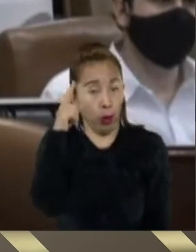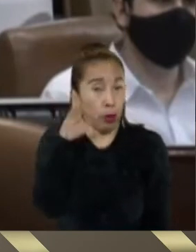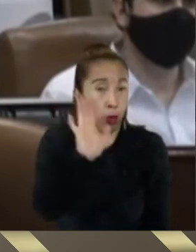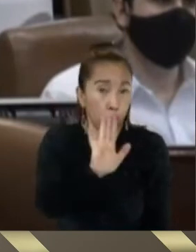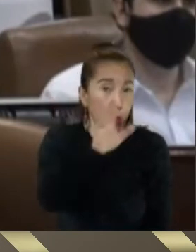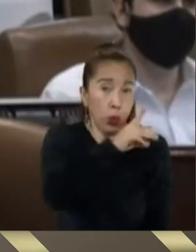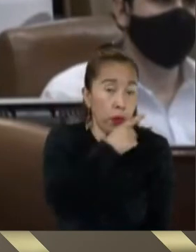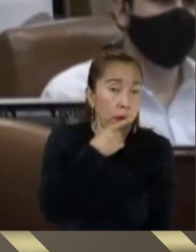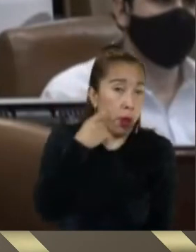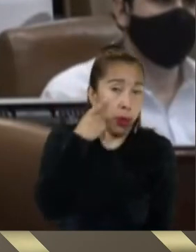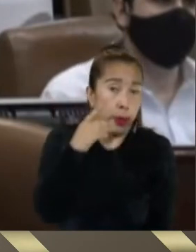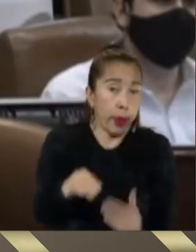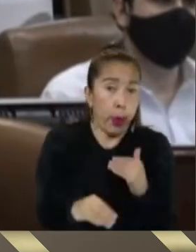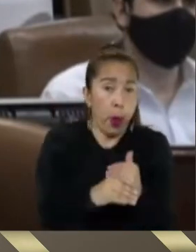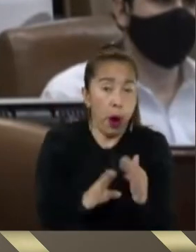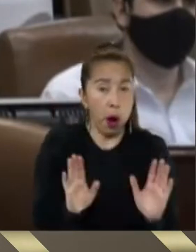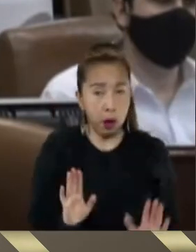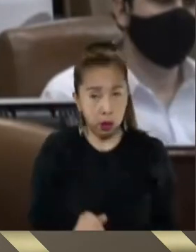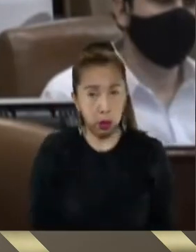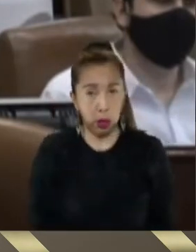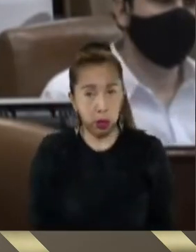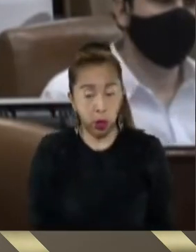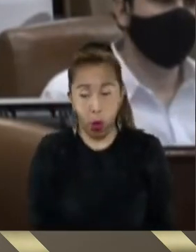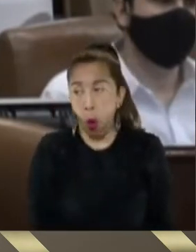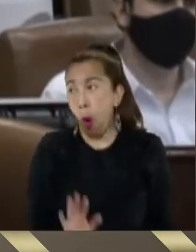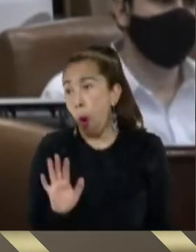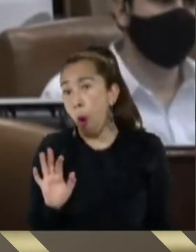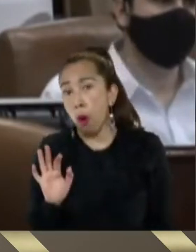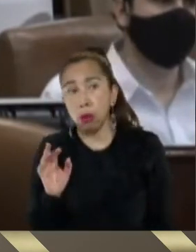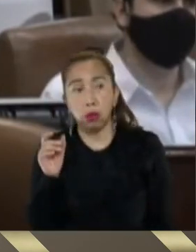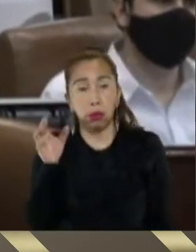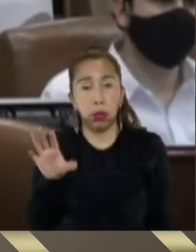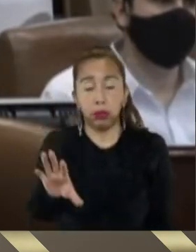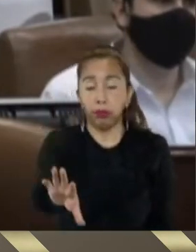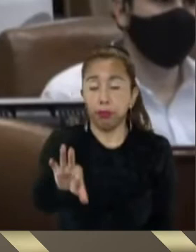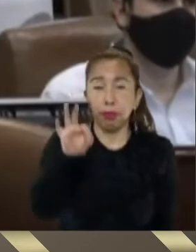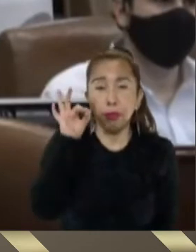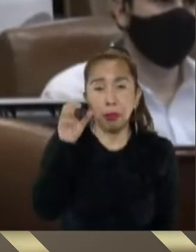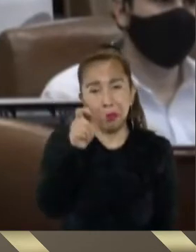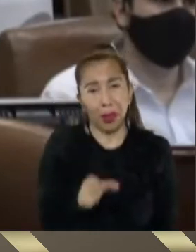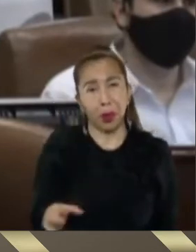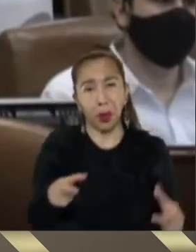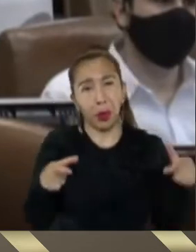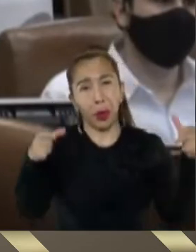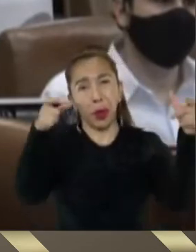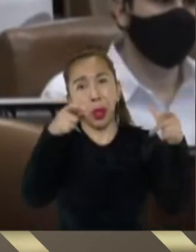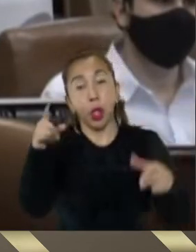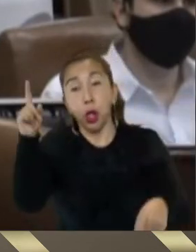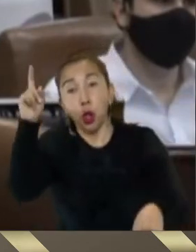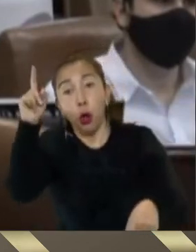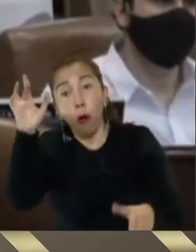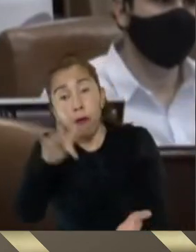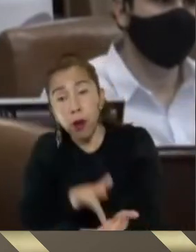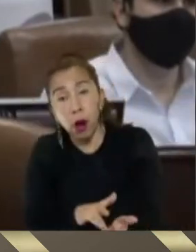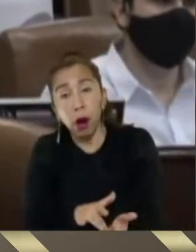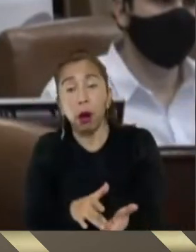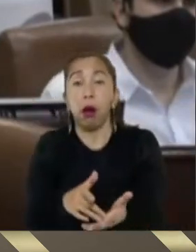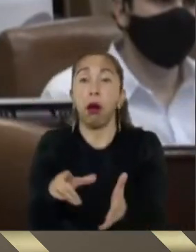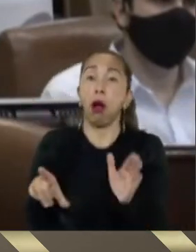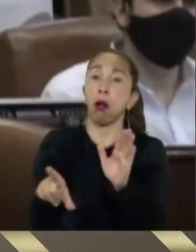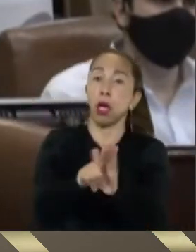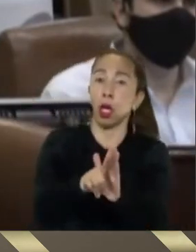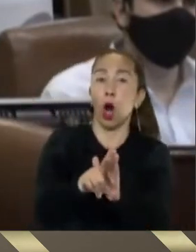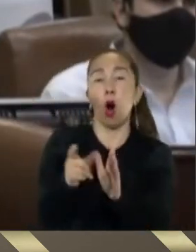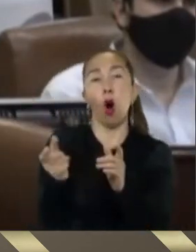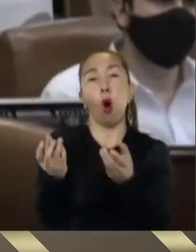entiendan que elegir a congresistas que no vienen a legislar ni hacer control político